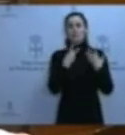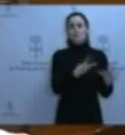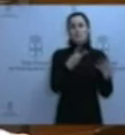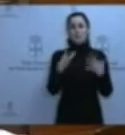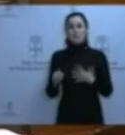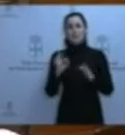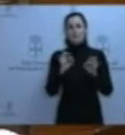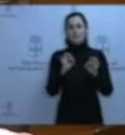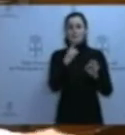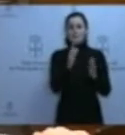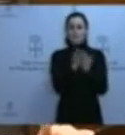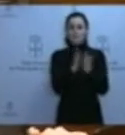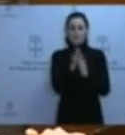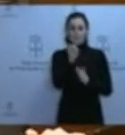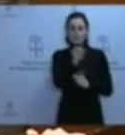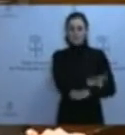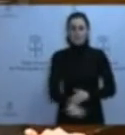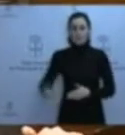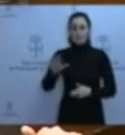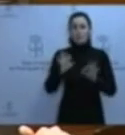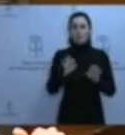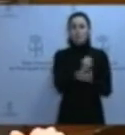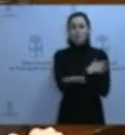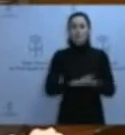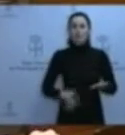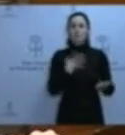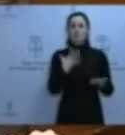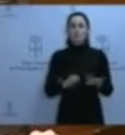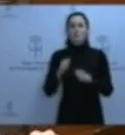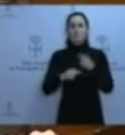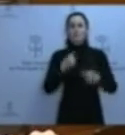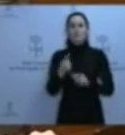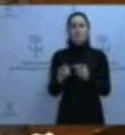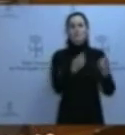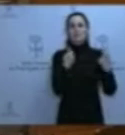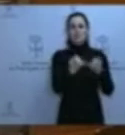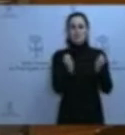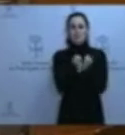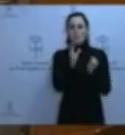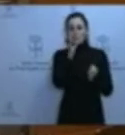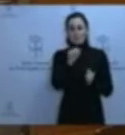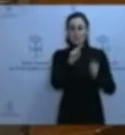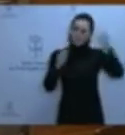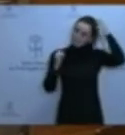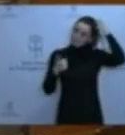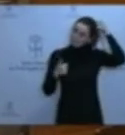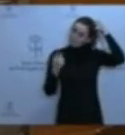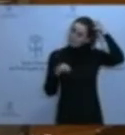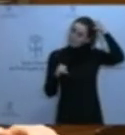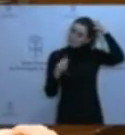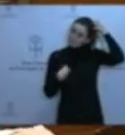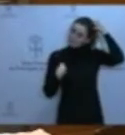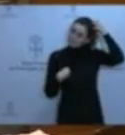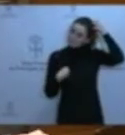primaria que podían haber sido gratuitos para las familias más necesitadas del Consejo. La respuesta del alcalde, Iván Fernández, es la misma que la del consejero,